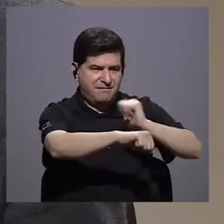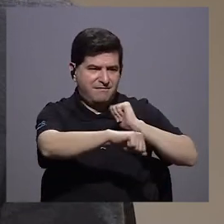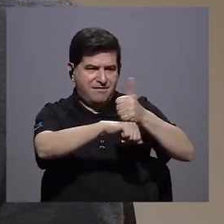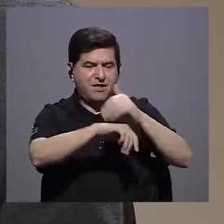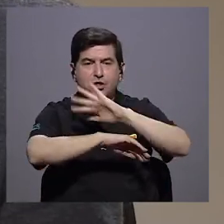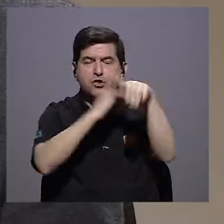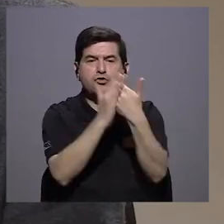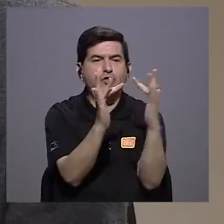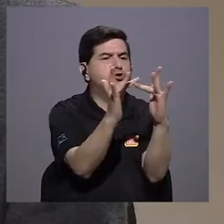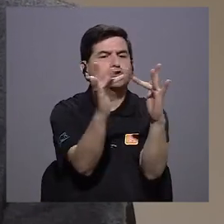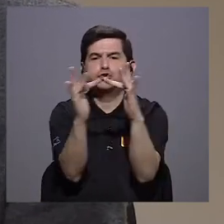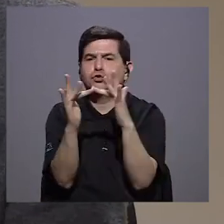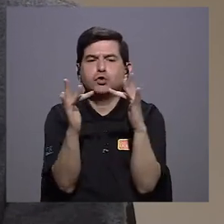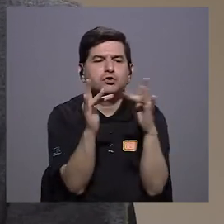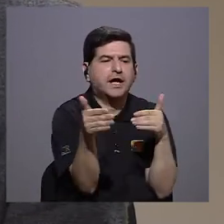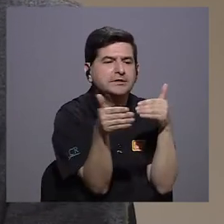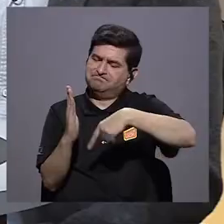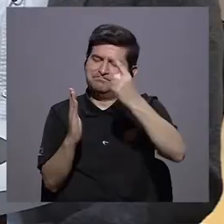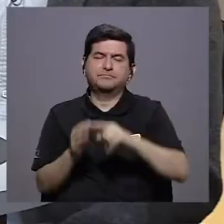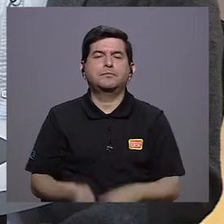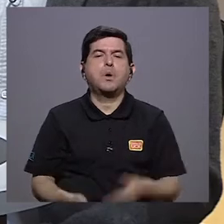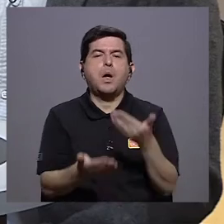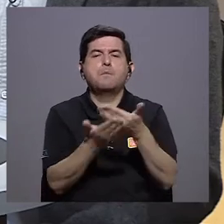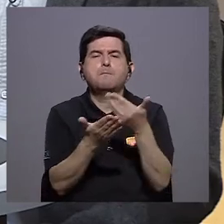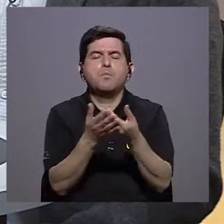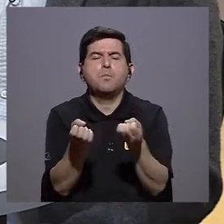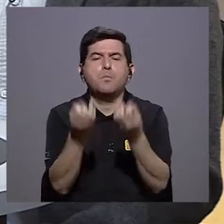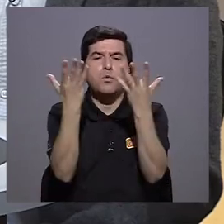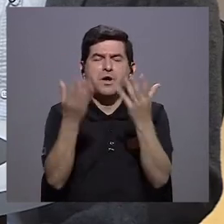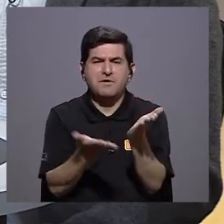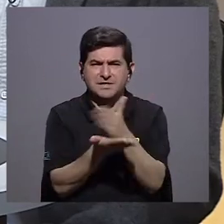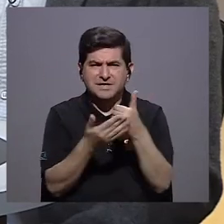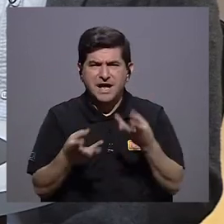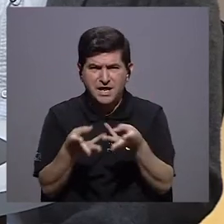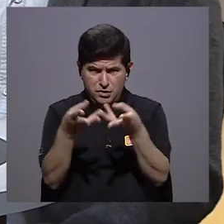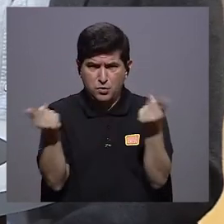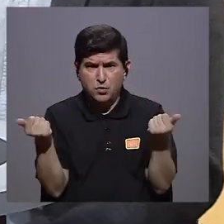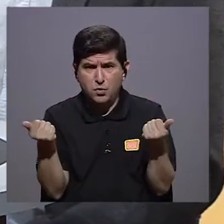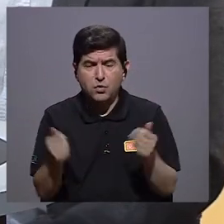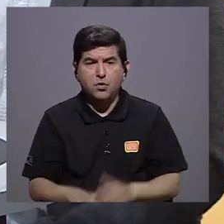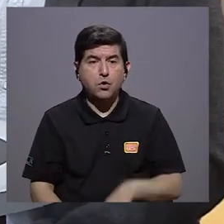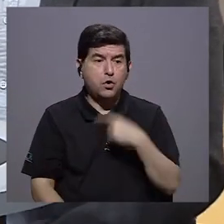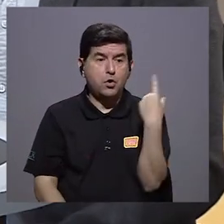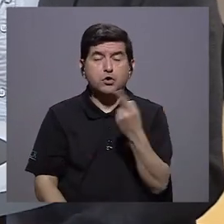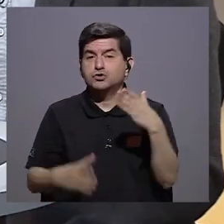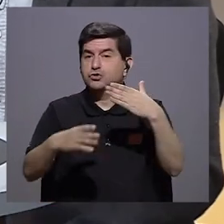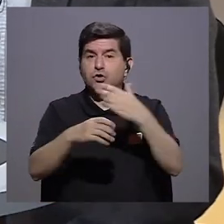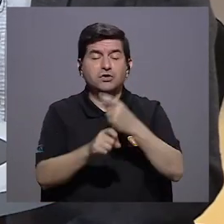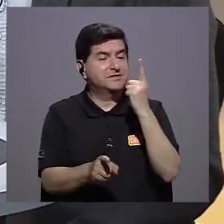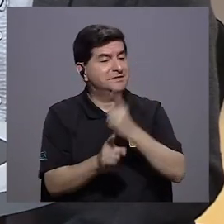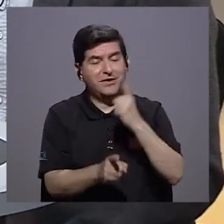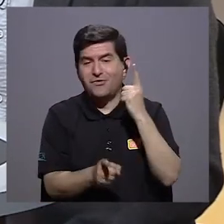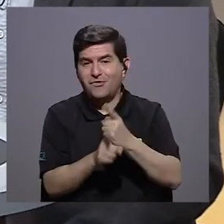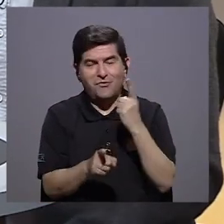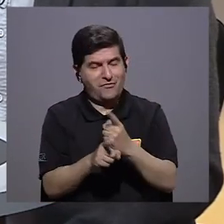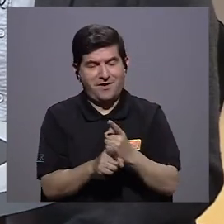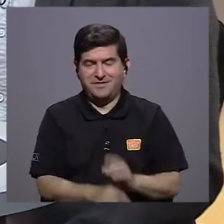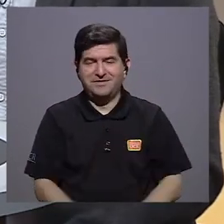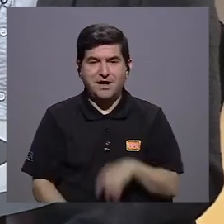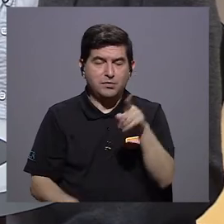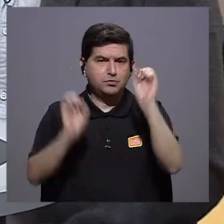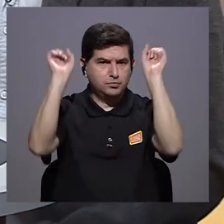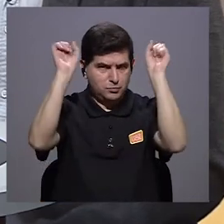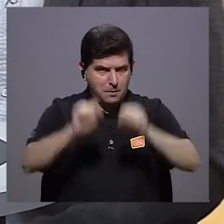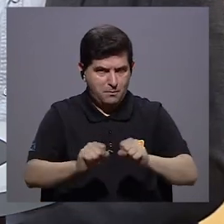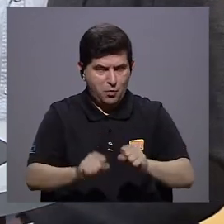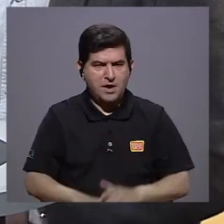los contactos lo más cercanamente posible. ¿Pruebas masivas solucionan algo? Solo si son hechas correctamente en el sentido